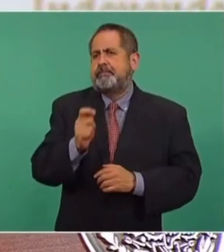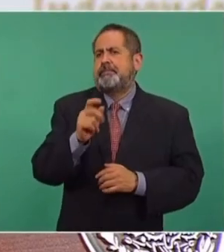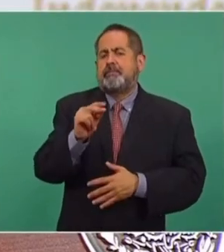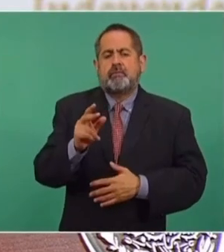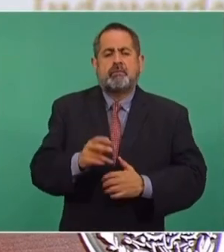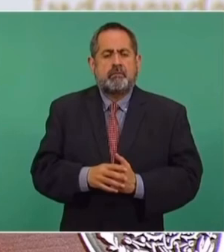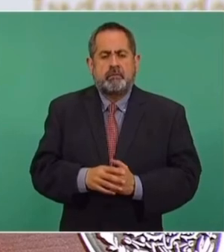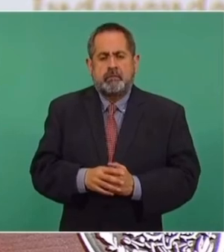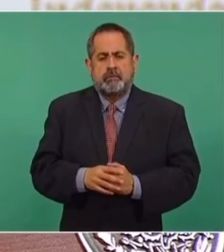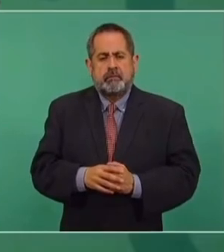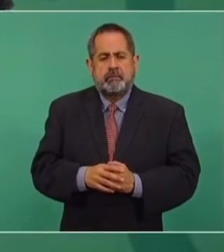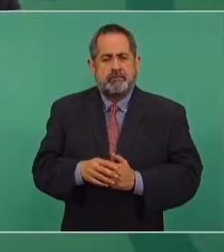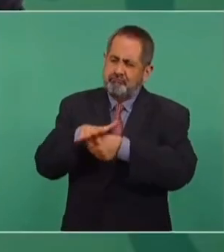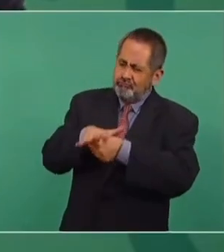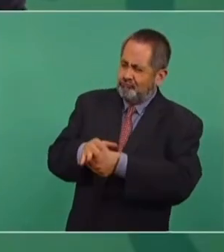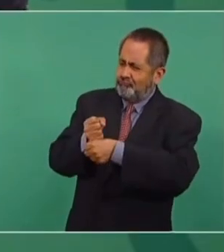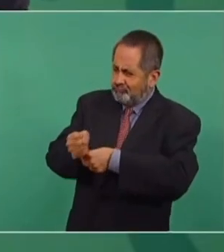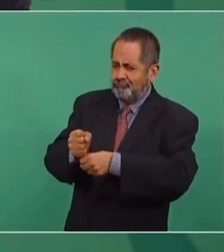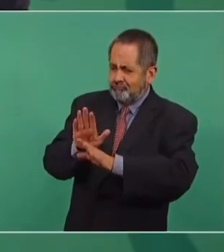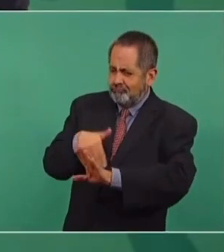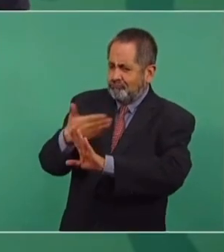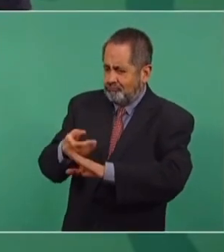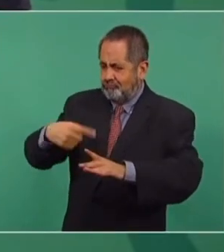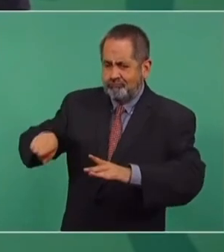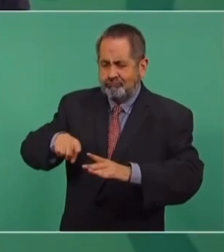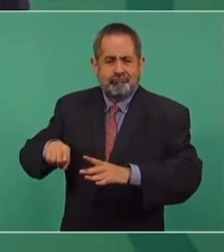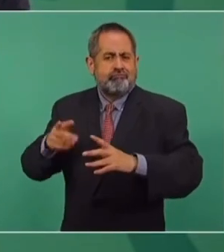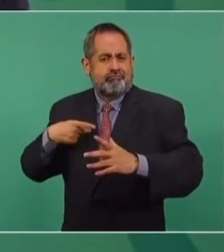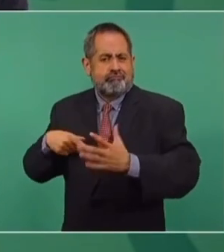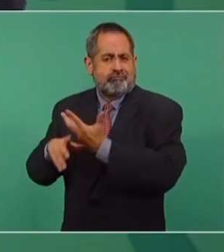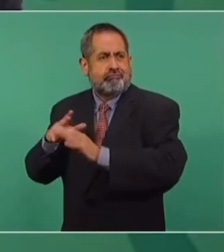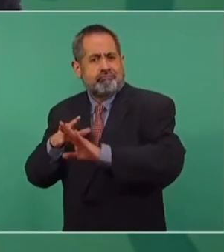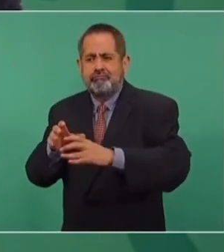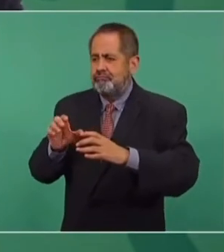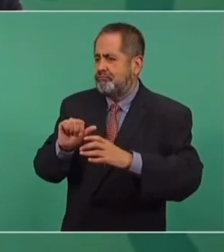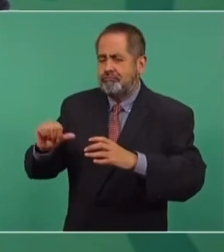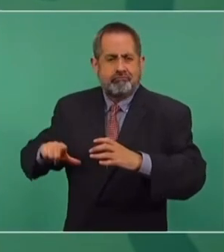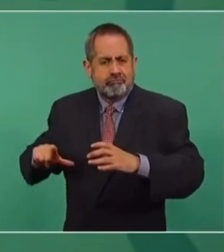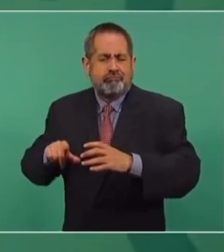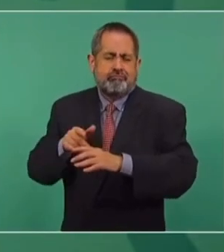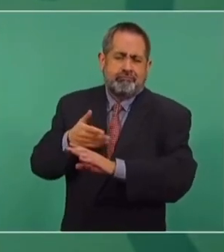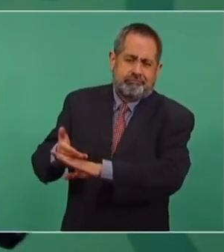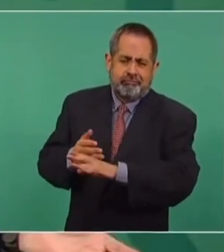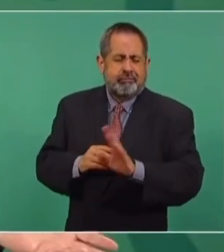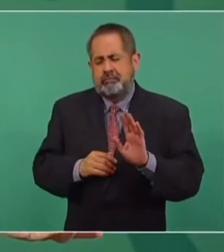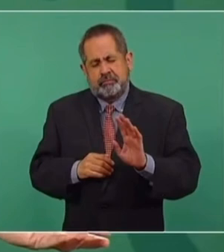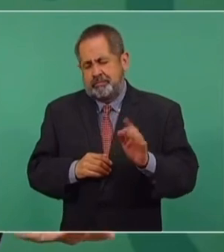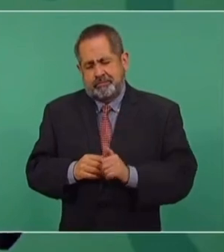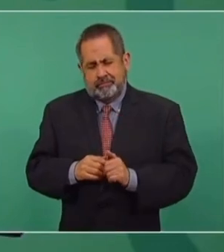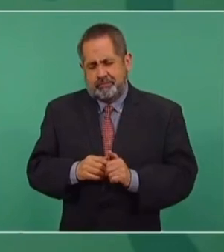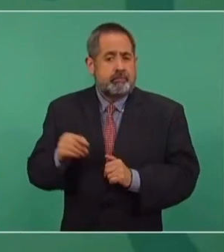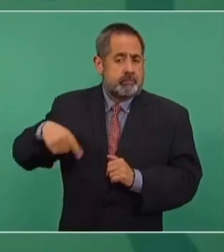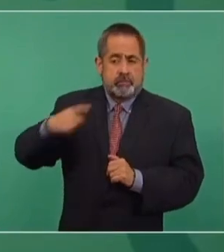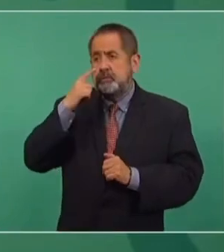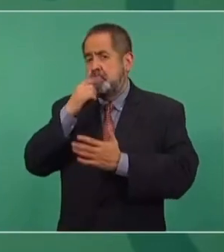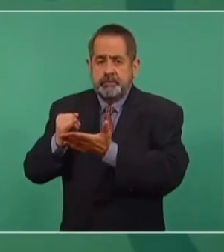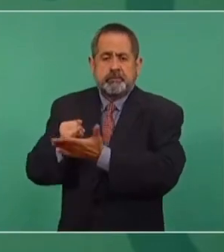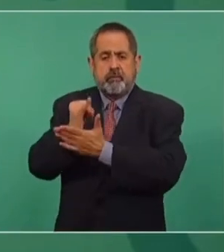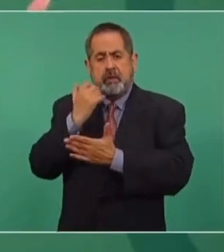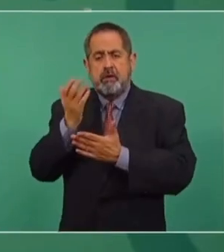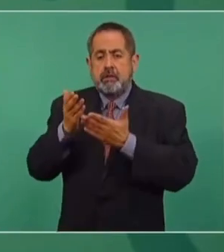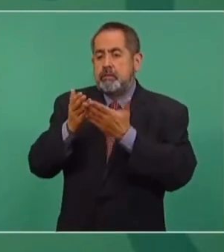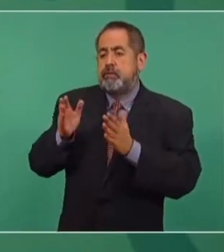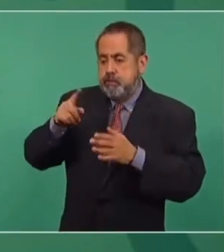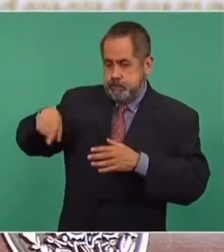represalias en contra de pueblos, gobiernos que han decidido tener